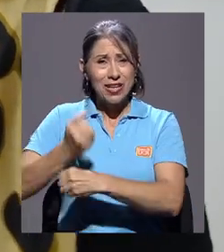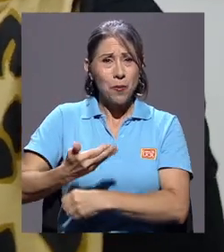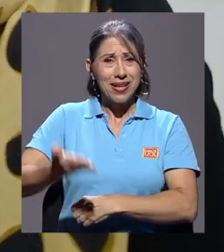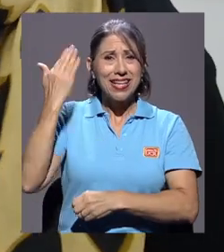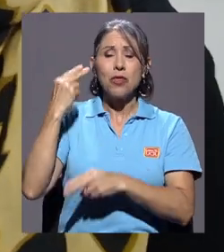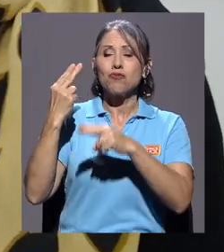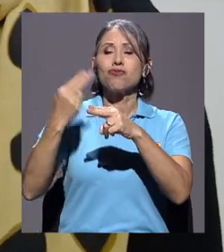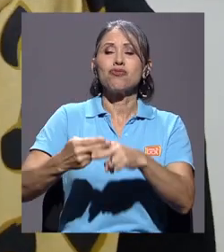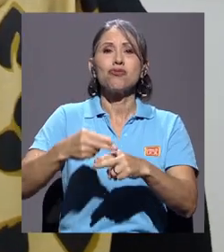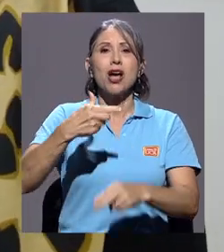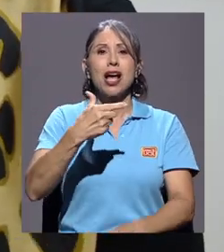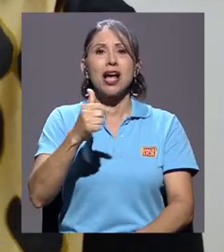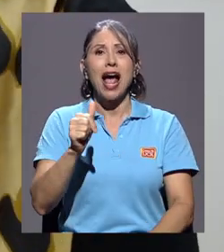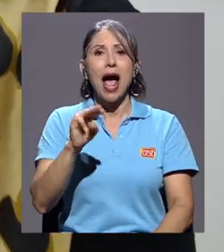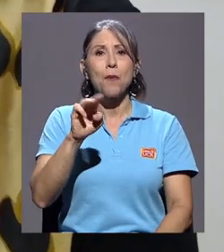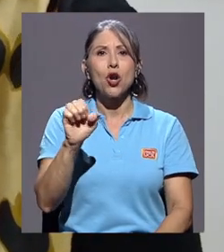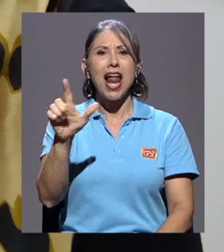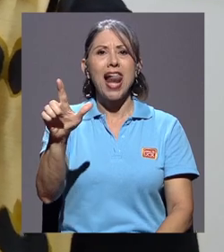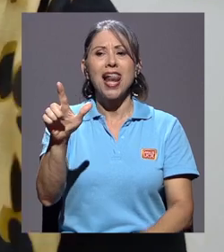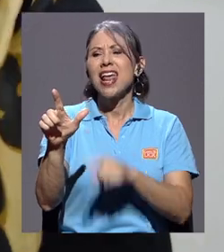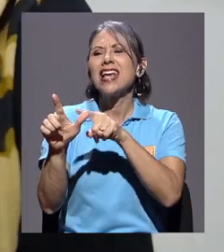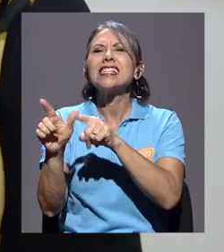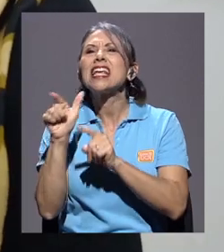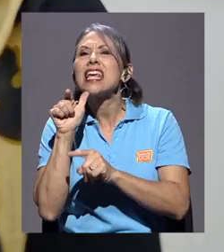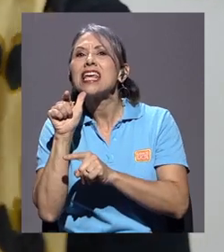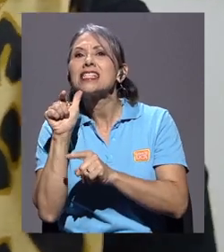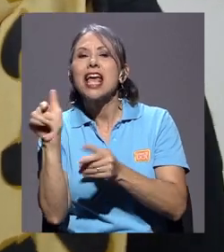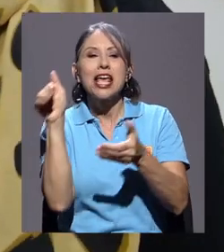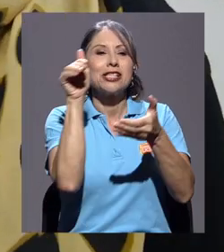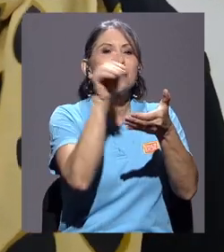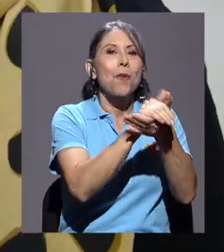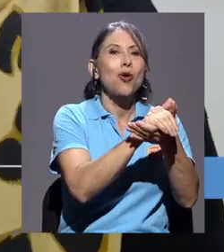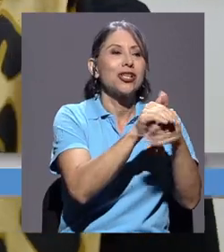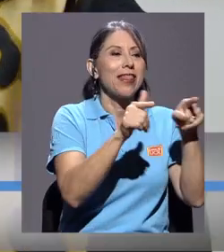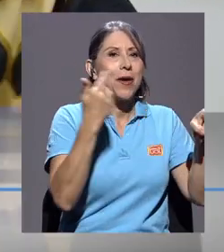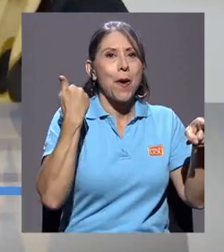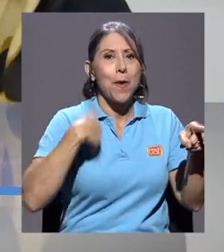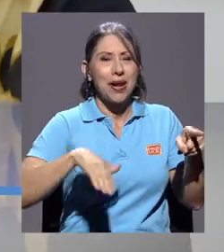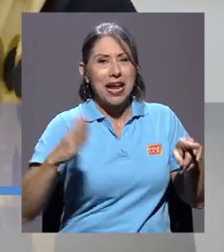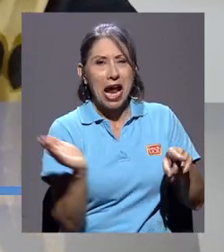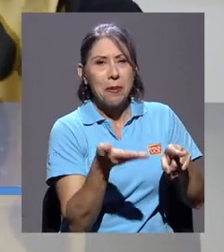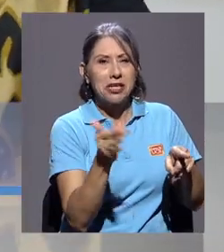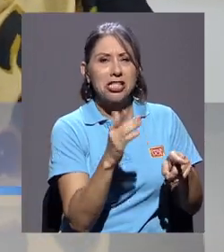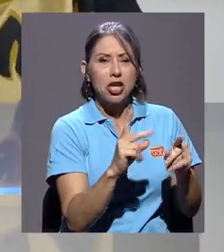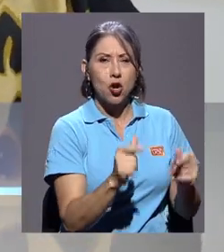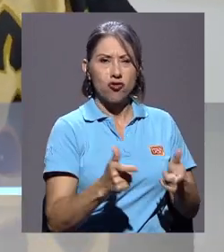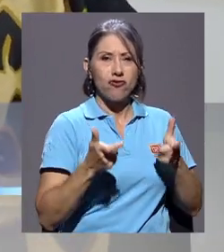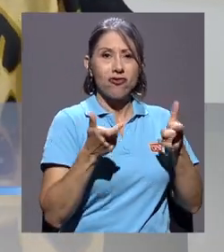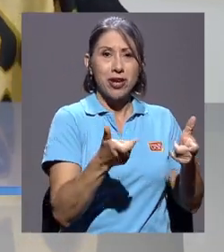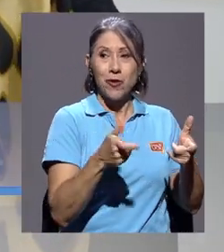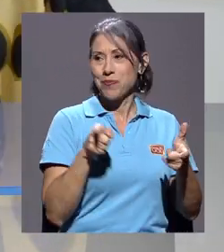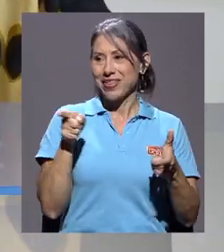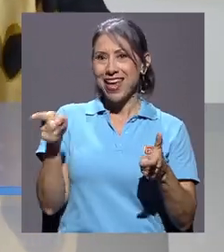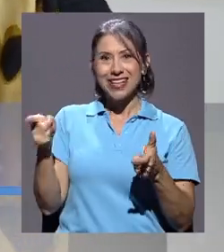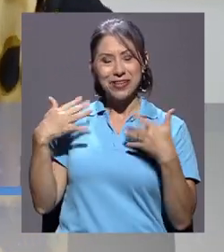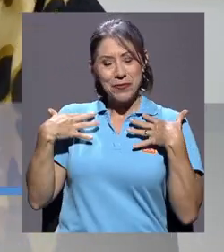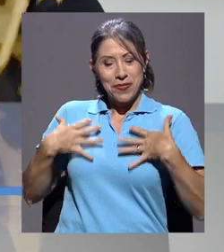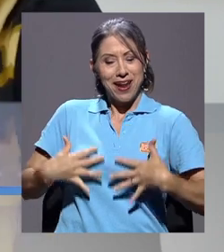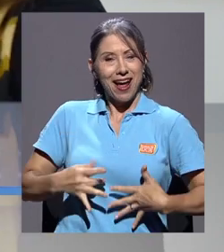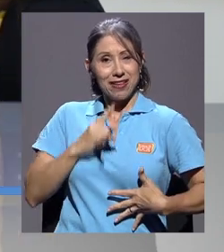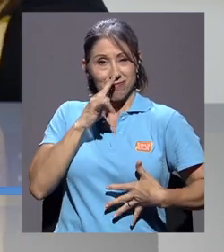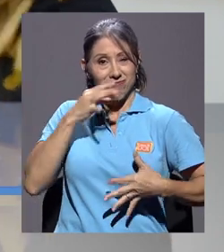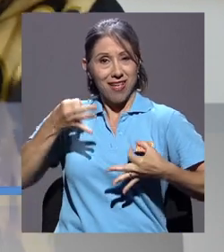de lo que se llama la gamonal, es decir, la esposa del campesino rico y es un traje que se consideraba de gala, un traje elegante.